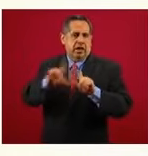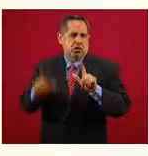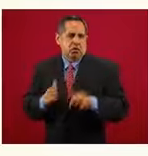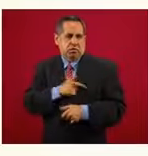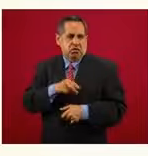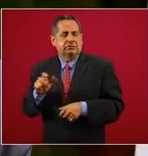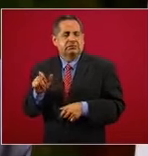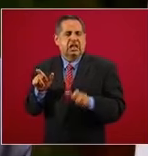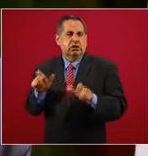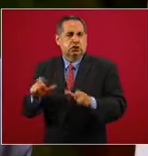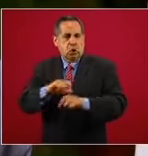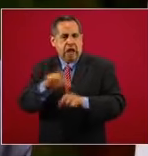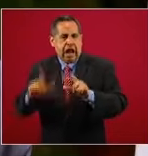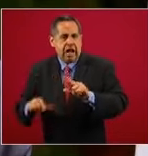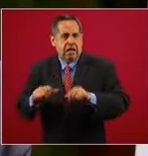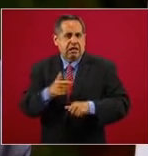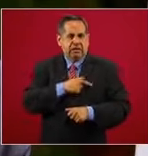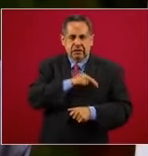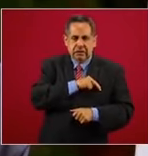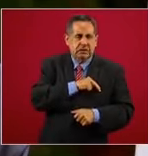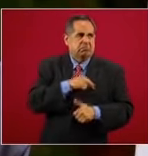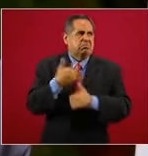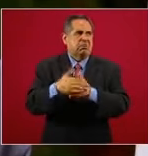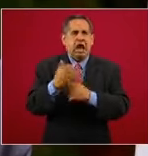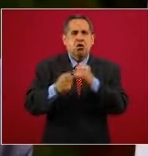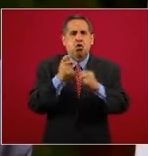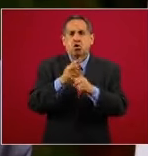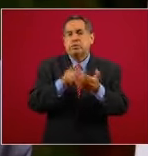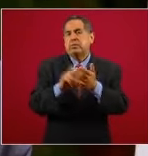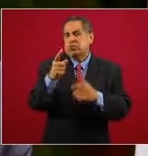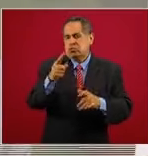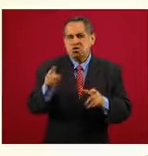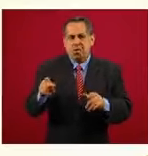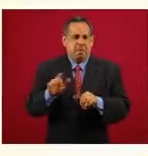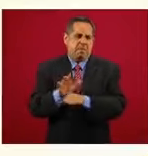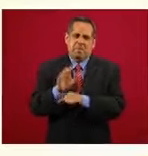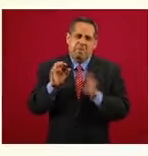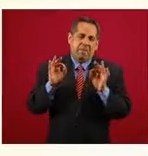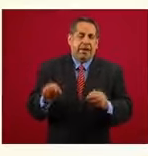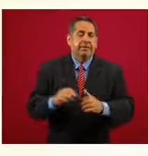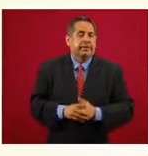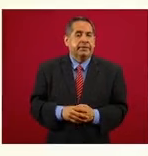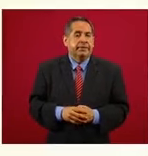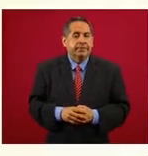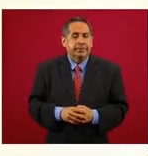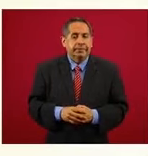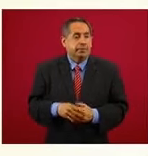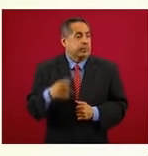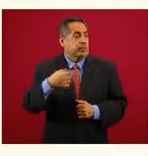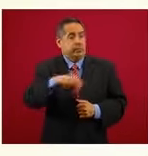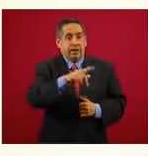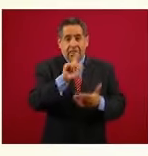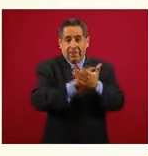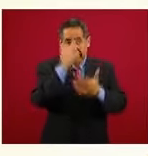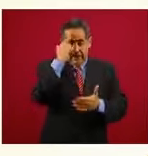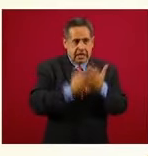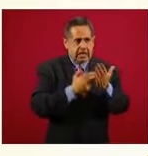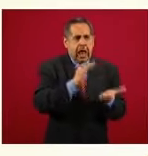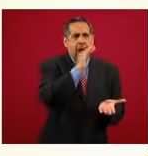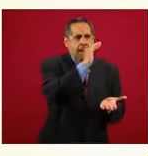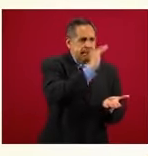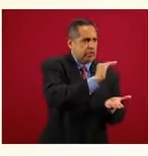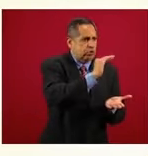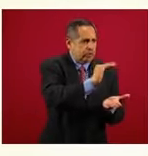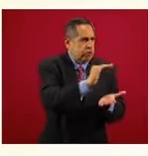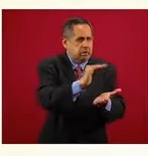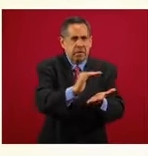formados. Casi en todos los delitos ha habido disminución en comparación con